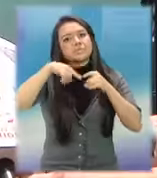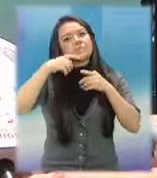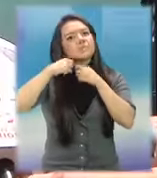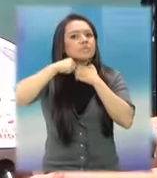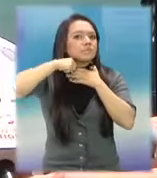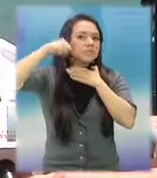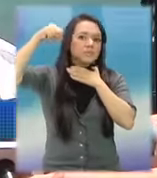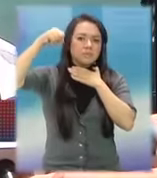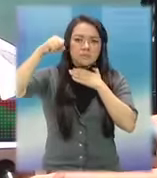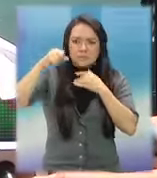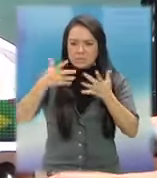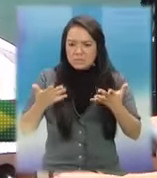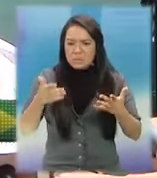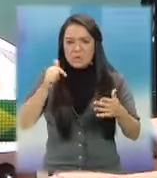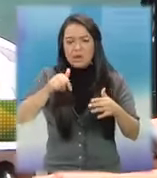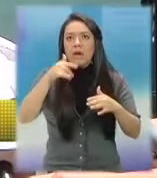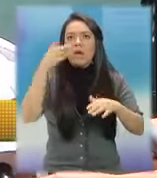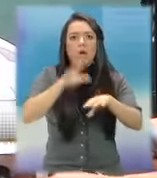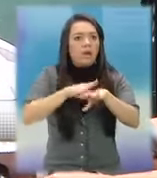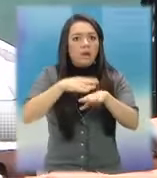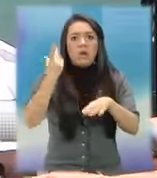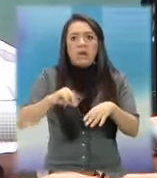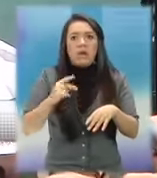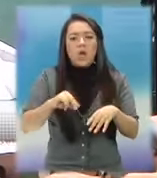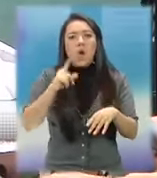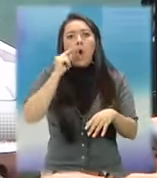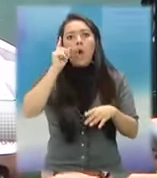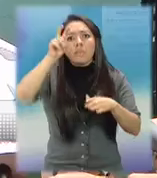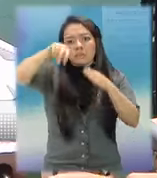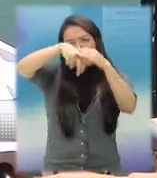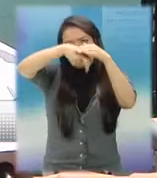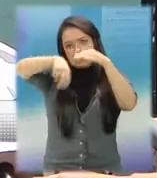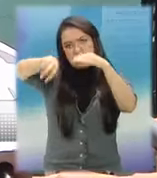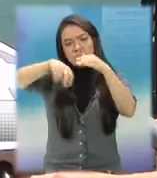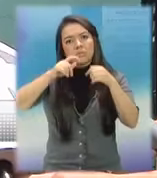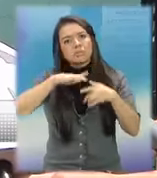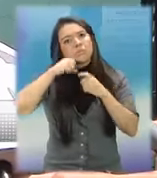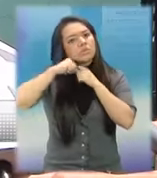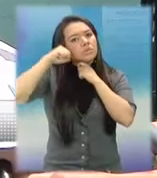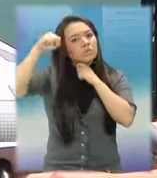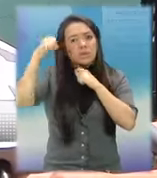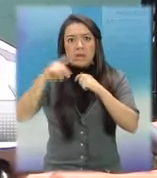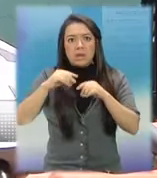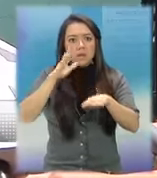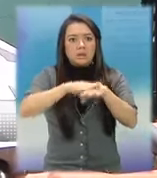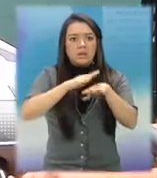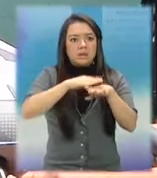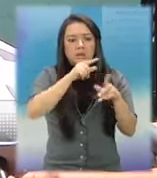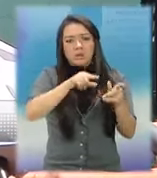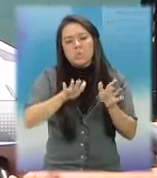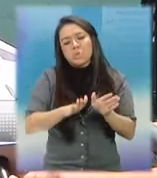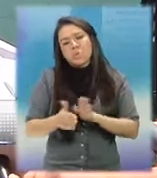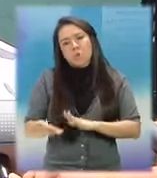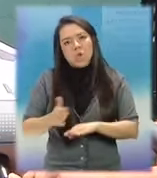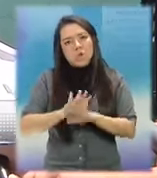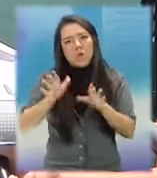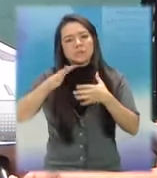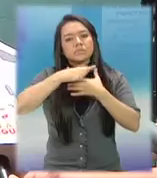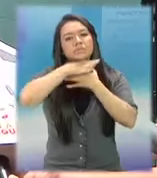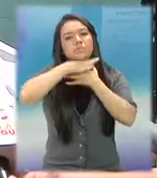Los voluntarios fueron avisados de un menor que presentaba problemas. Al llegar a esta dirección se comprobó que el niño estaba